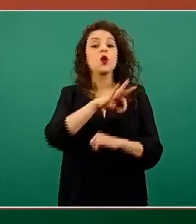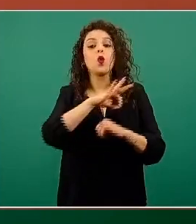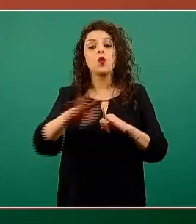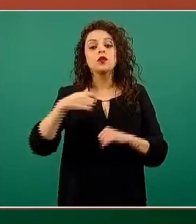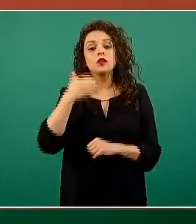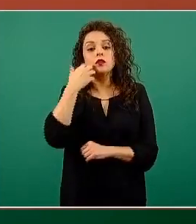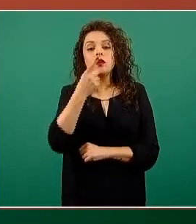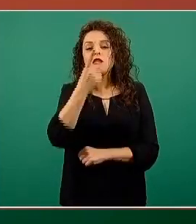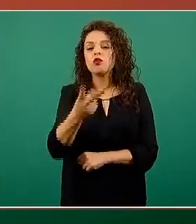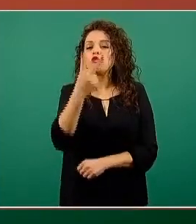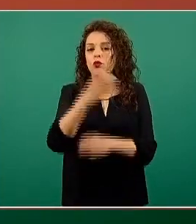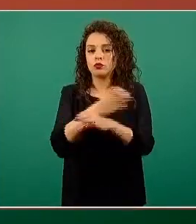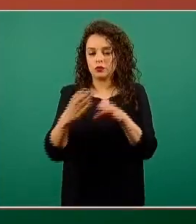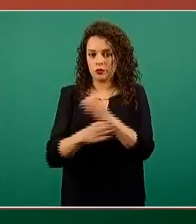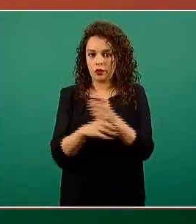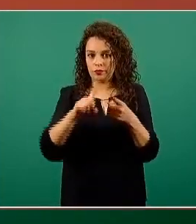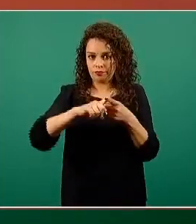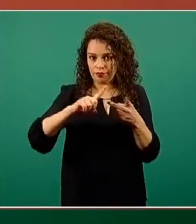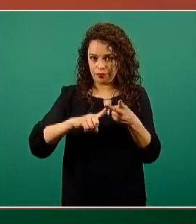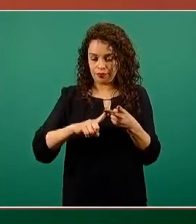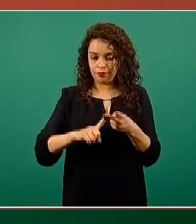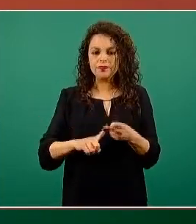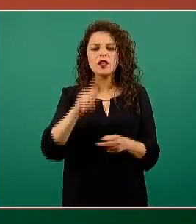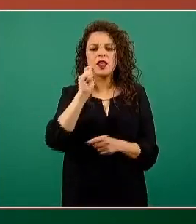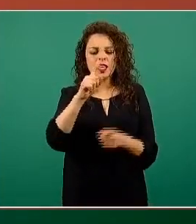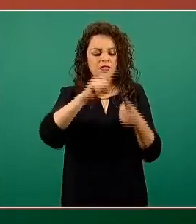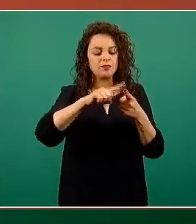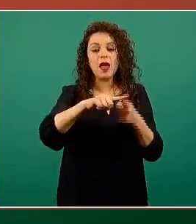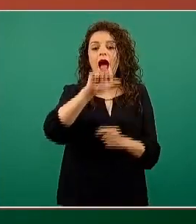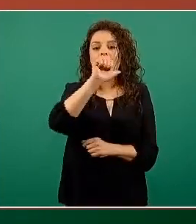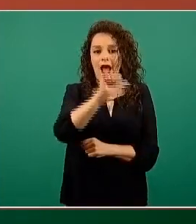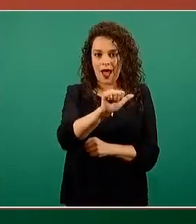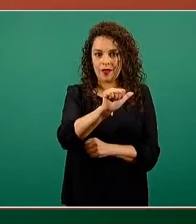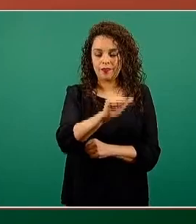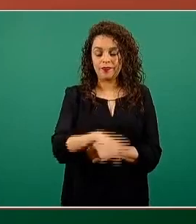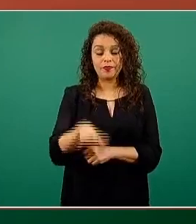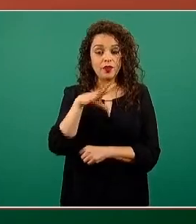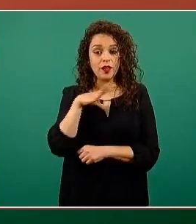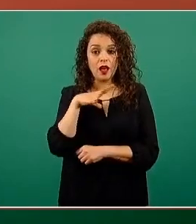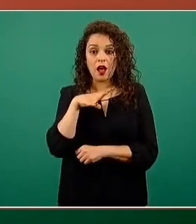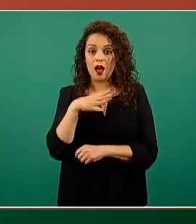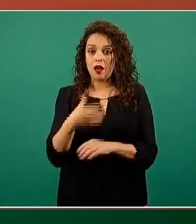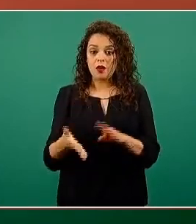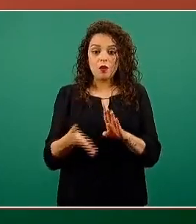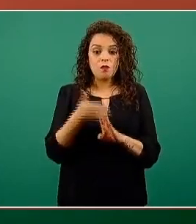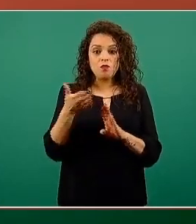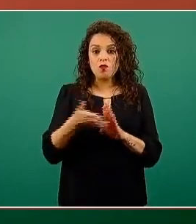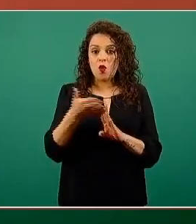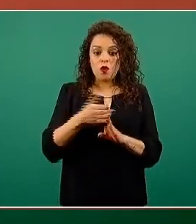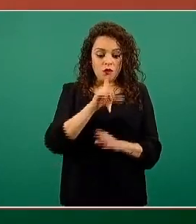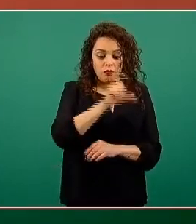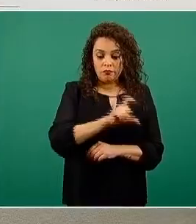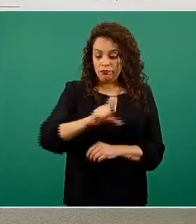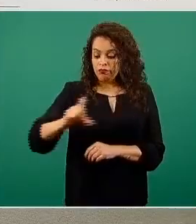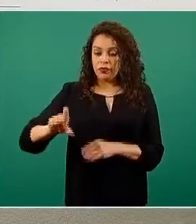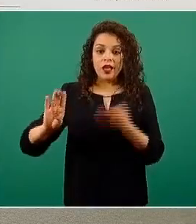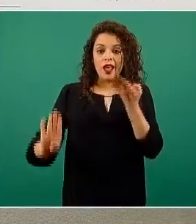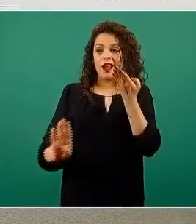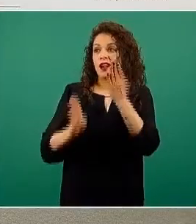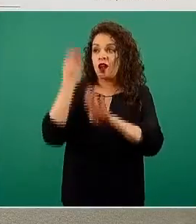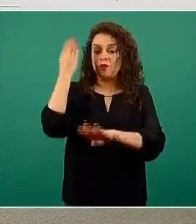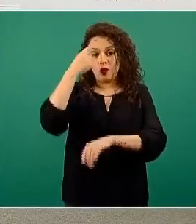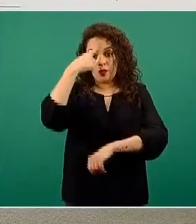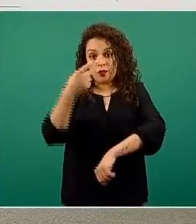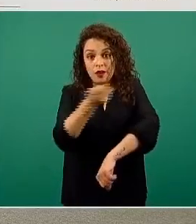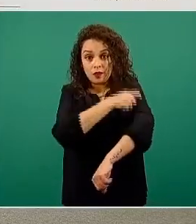dos momentos. El momento A, en donde hay muy poca disponibilidad de vacunas en el mundo y